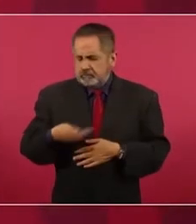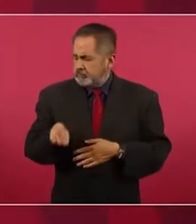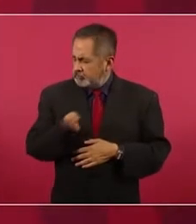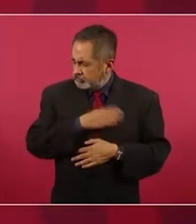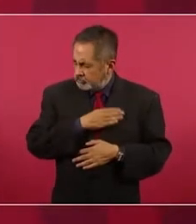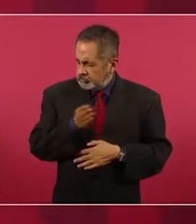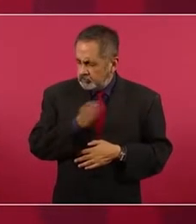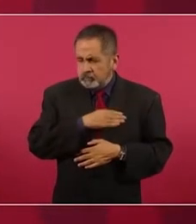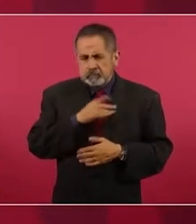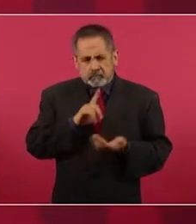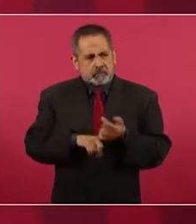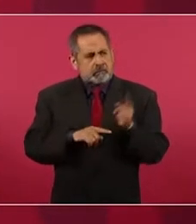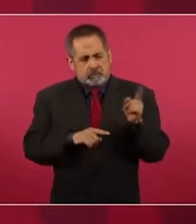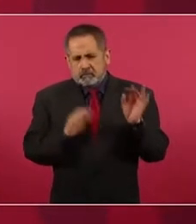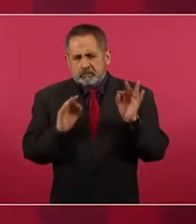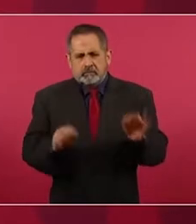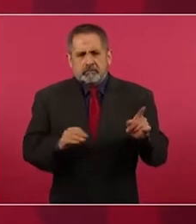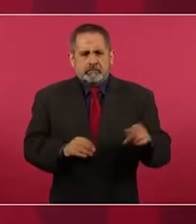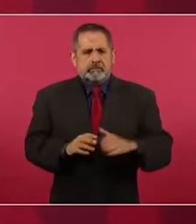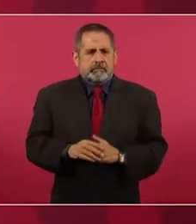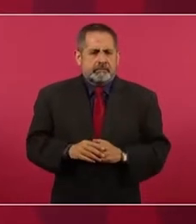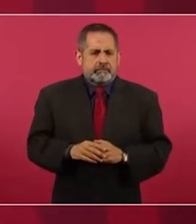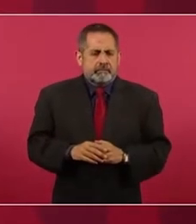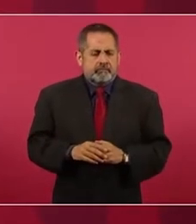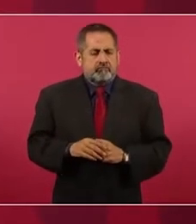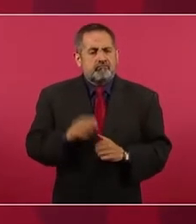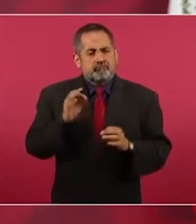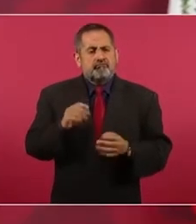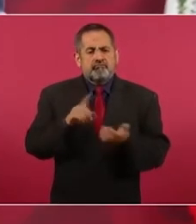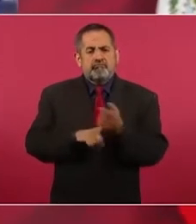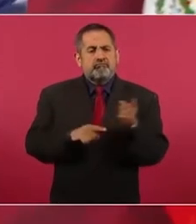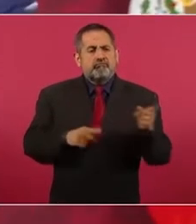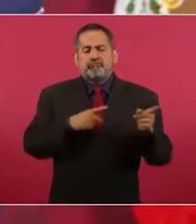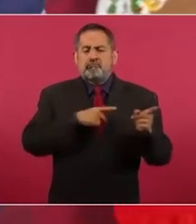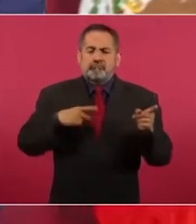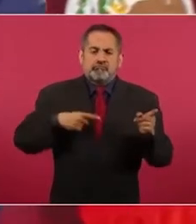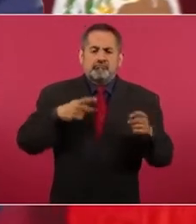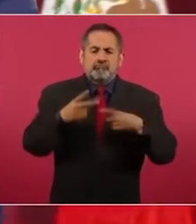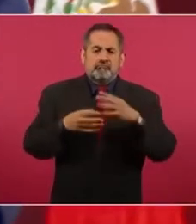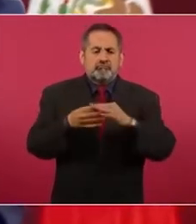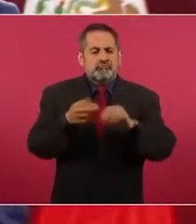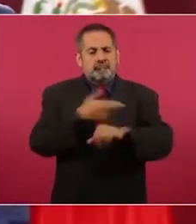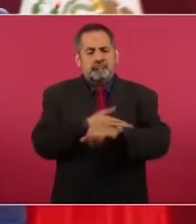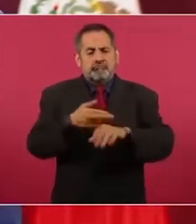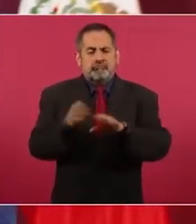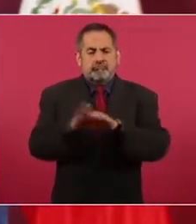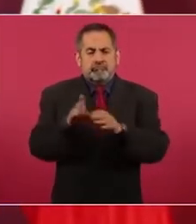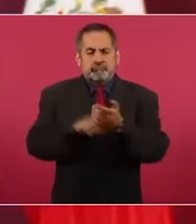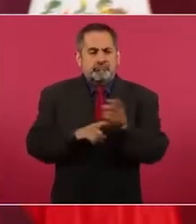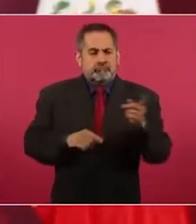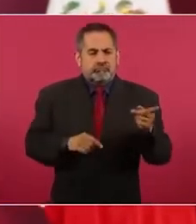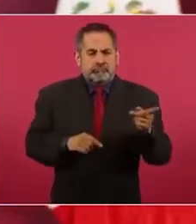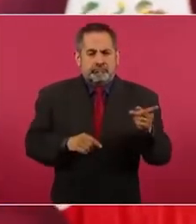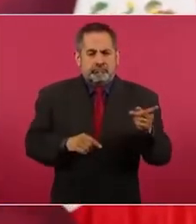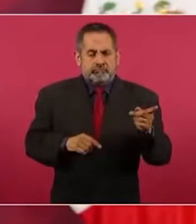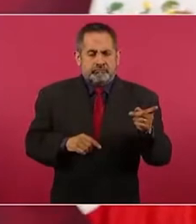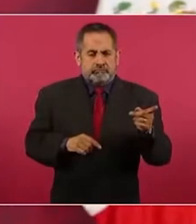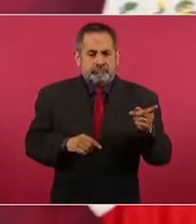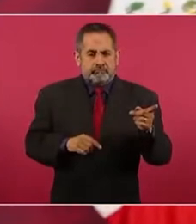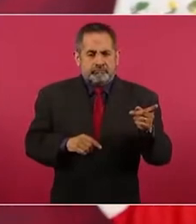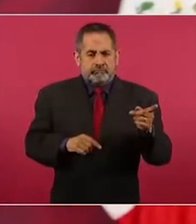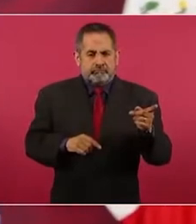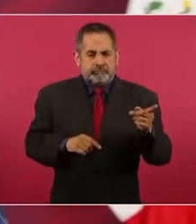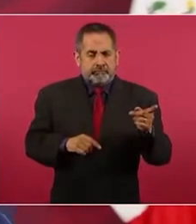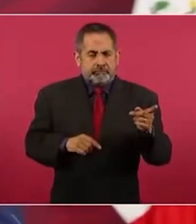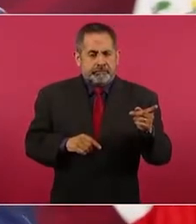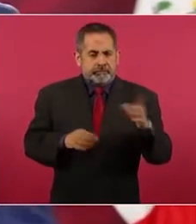y sí es un asunto que debe de atenderse